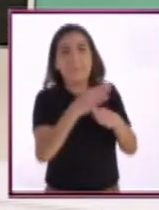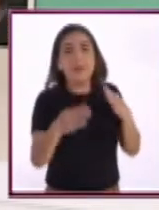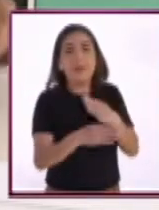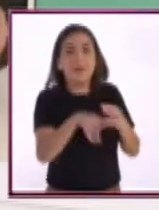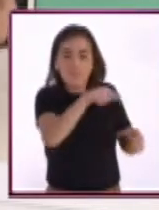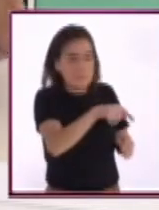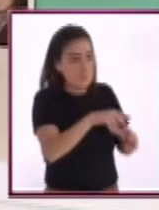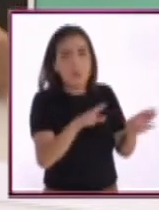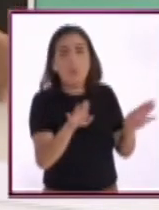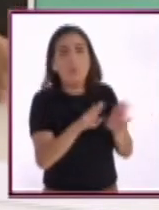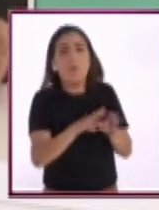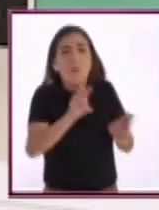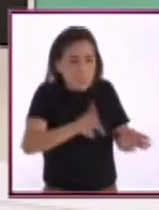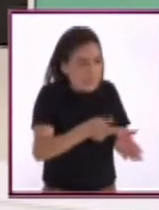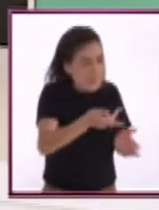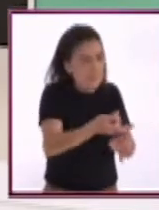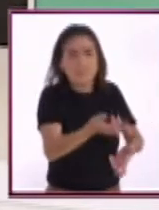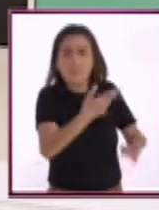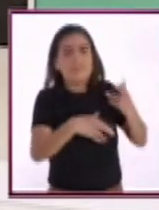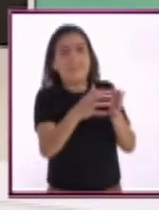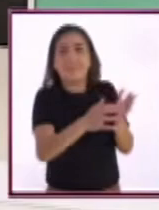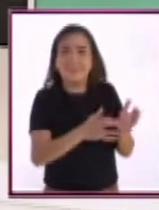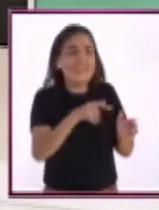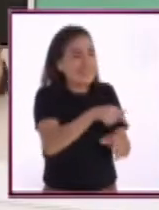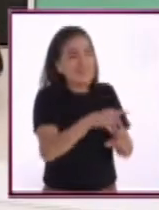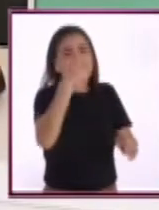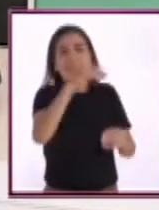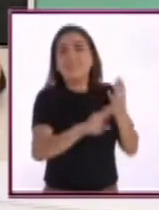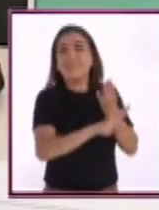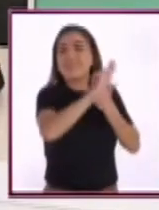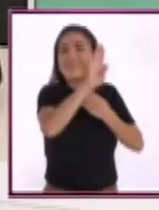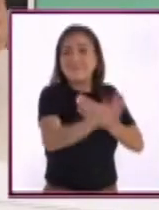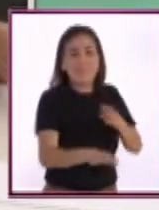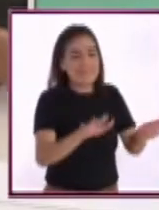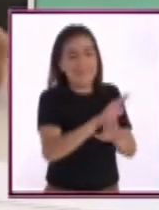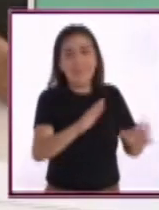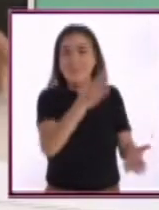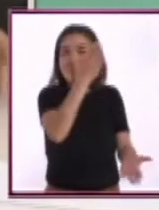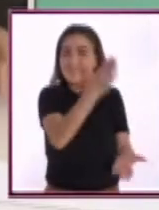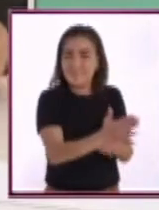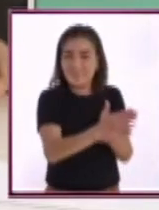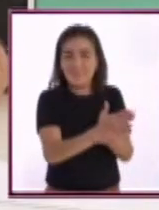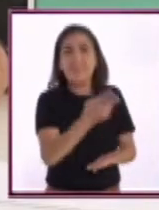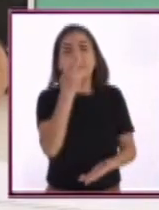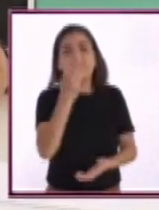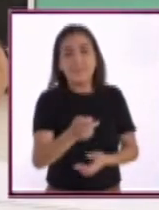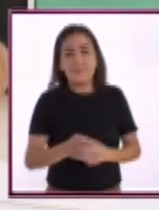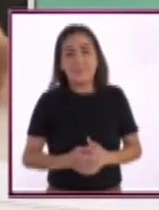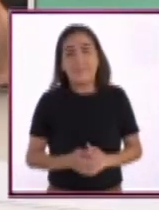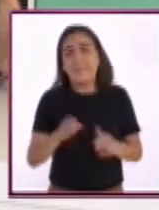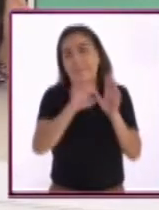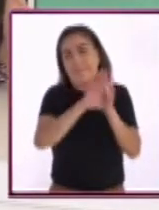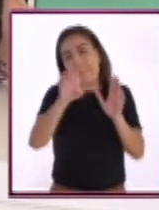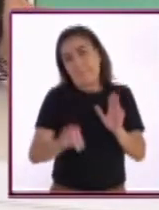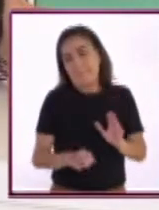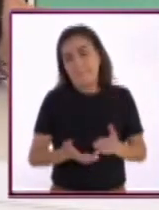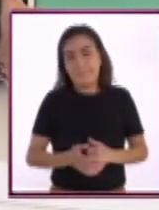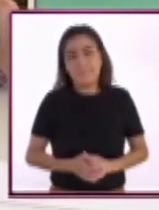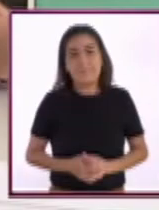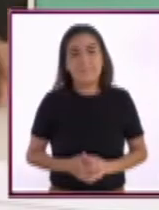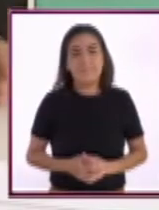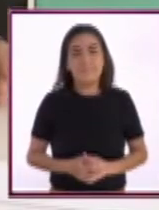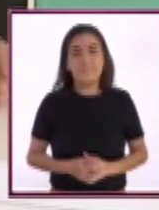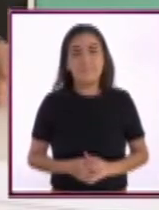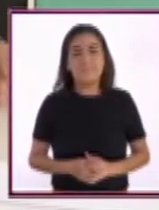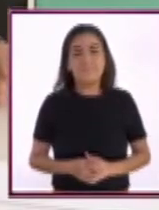entonces no se produzca, que las empresas no produzcan esa fracción, o sea, fracción de basura que te queda, no sé,